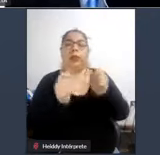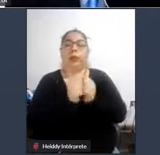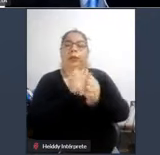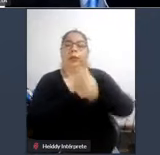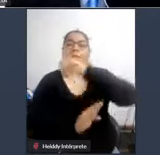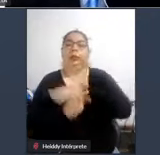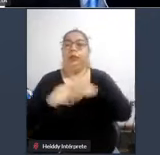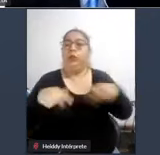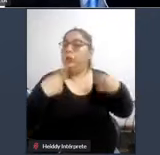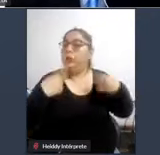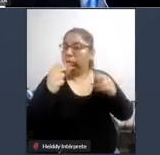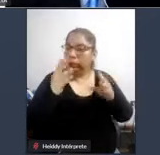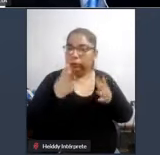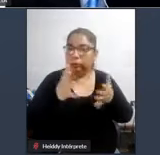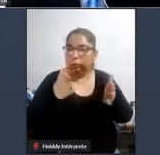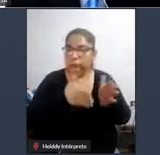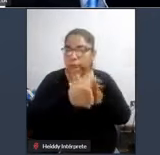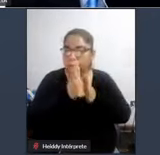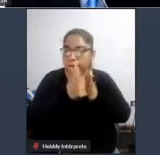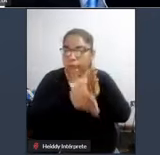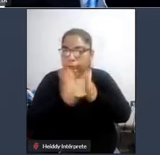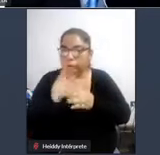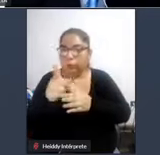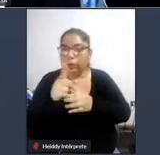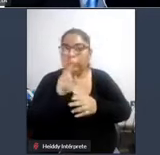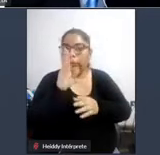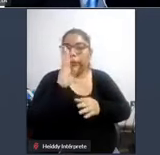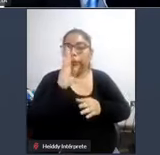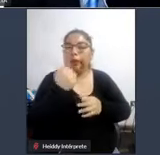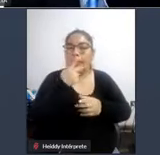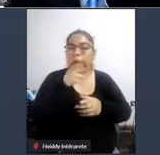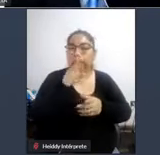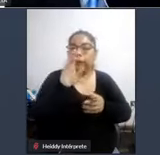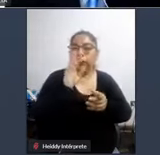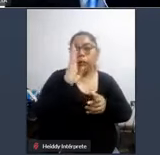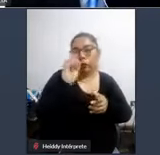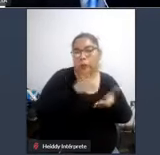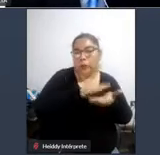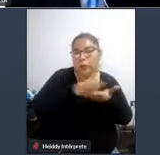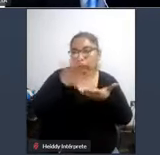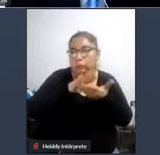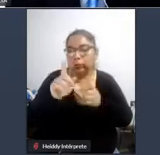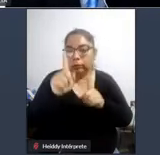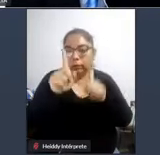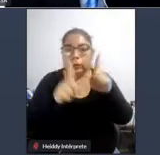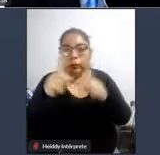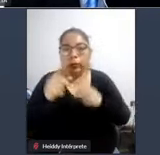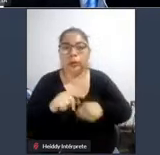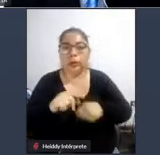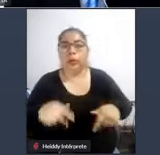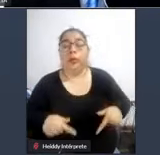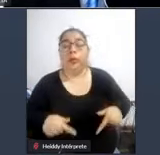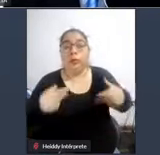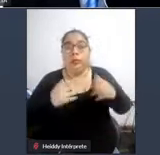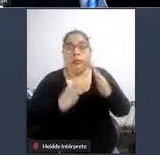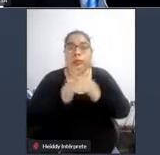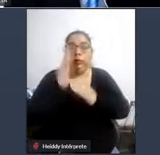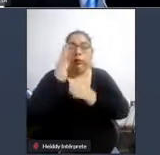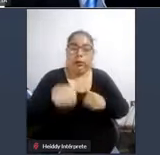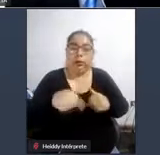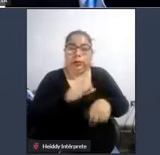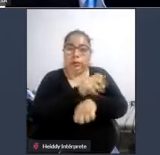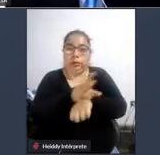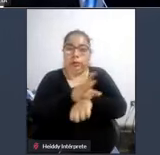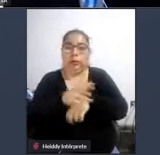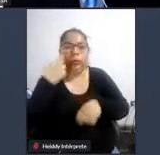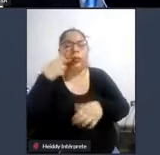a los beneficios que ha instalado el gobierno para poder superar esta pandemia y por